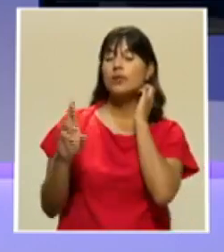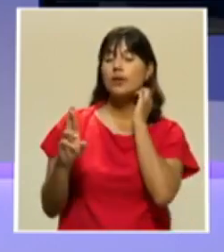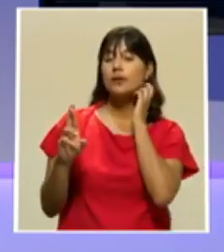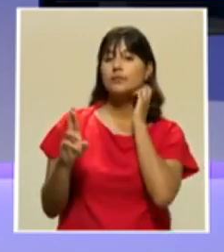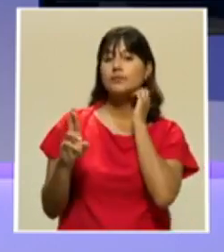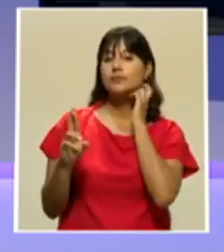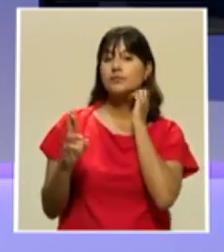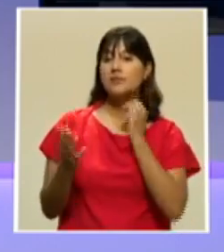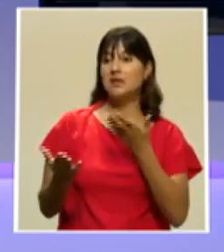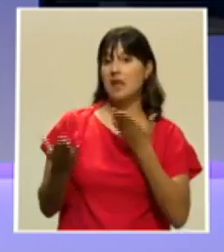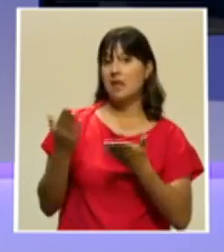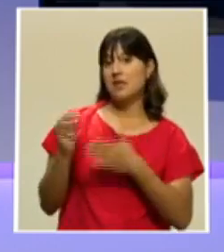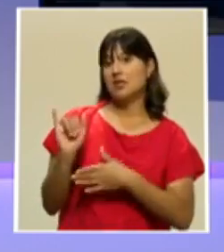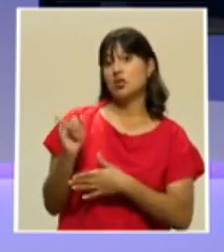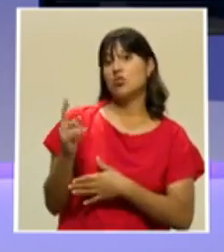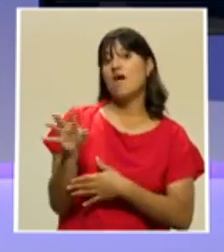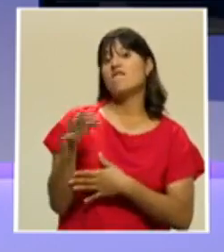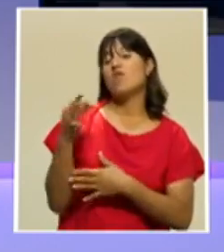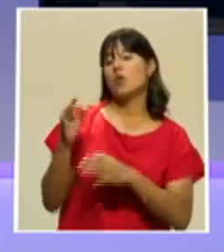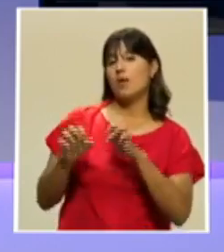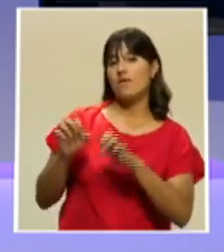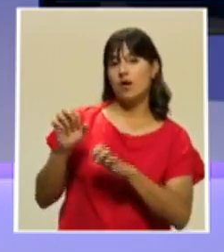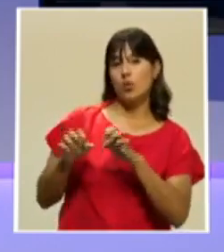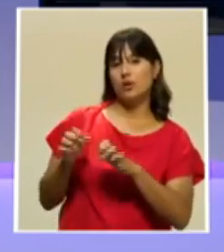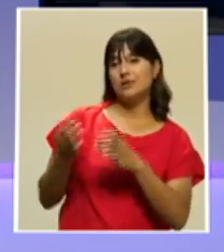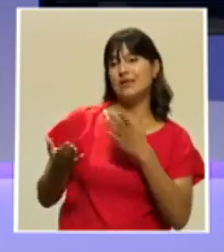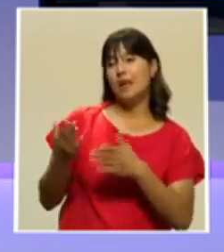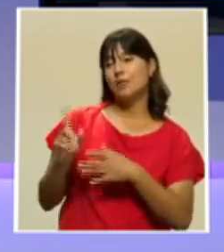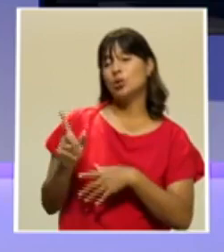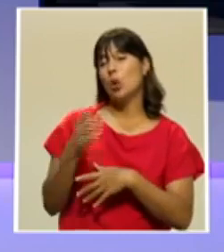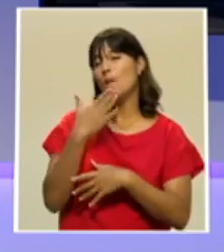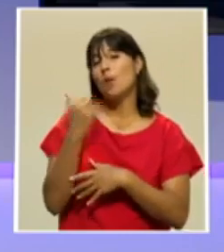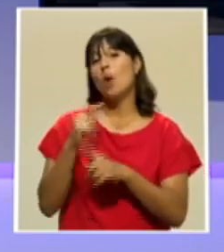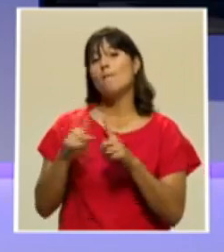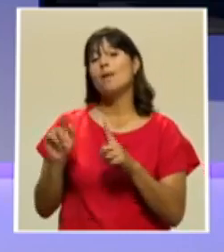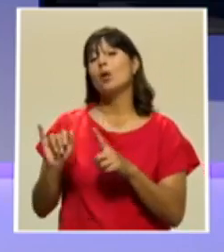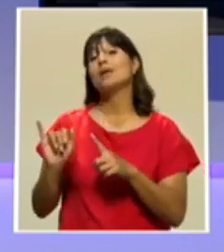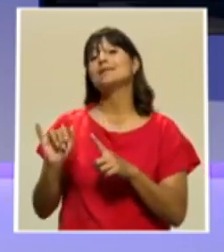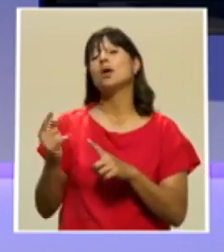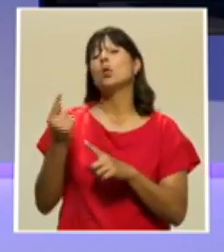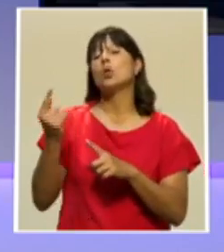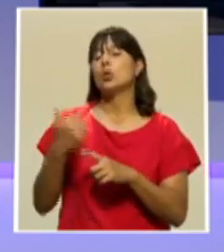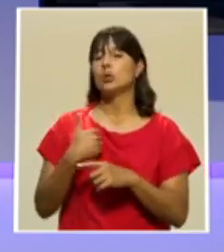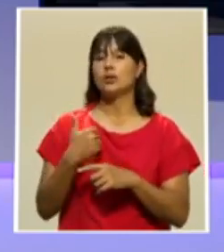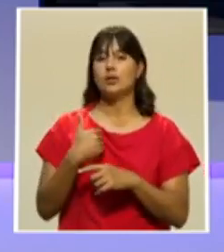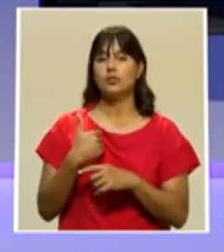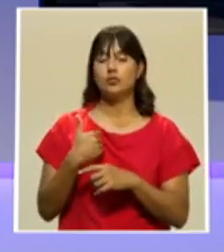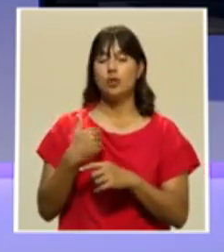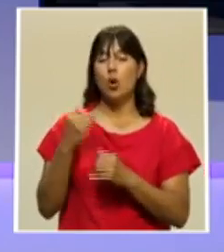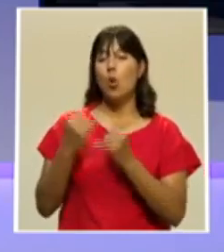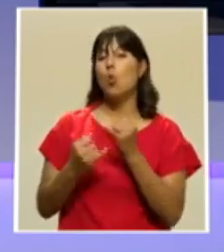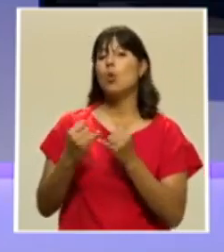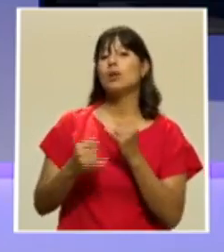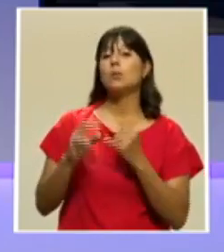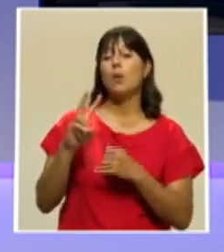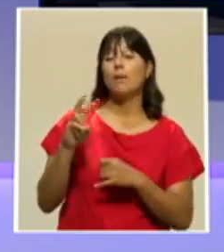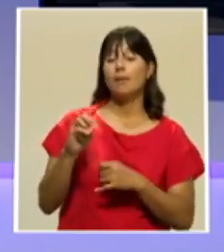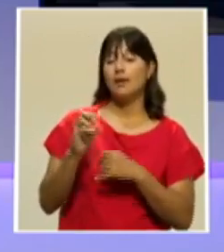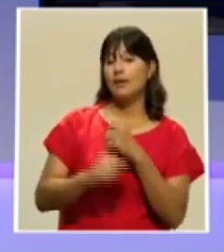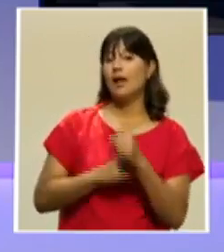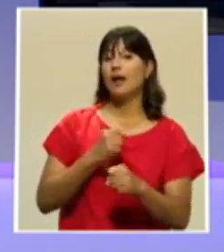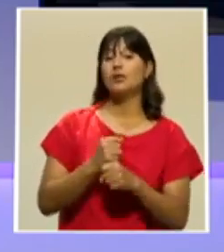digamos que ese sea un indicador que sabemos que no es el mejor, pero es el único que tenemos. En los últimos 20 años